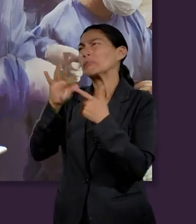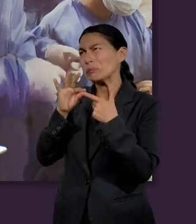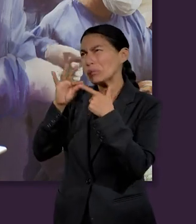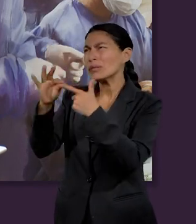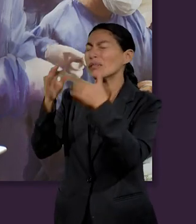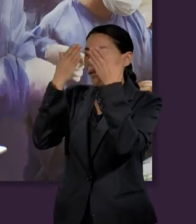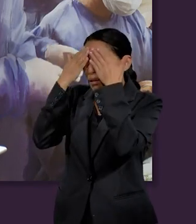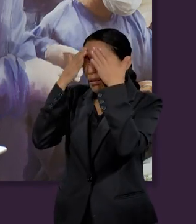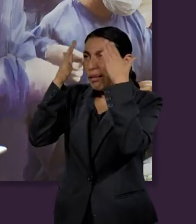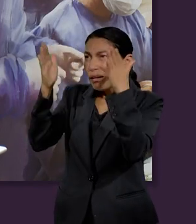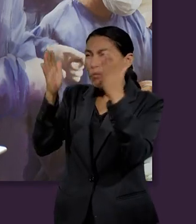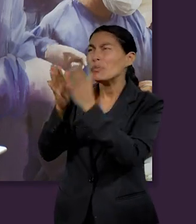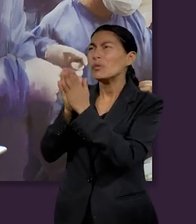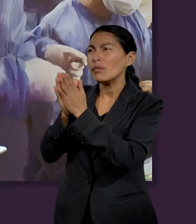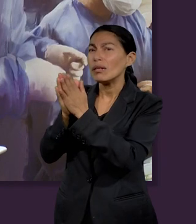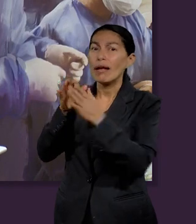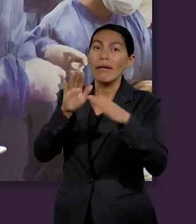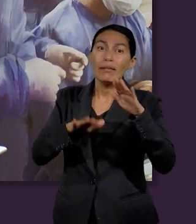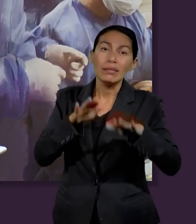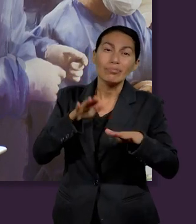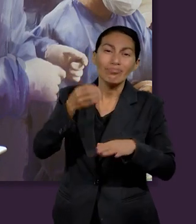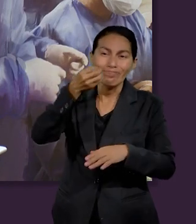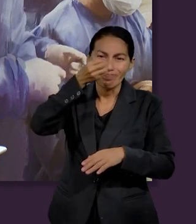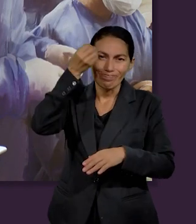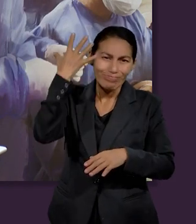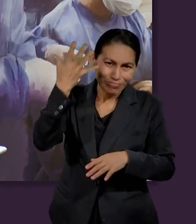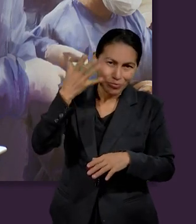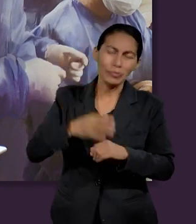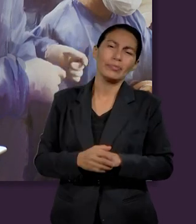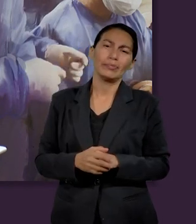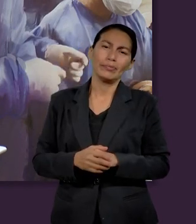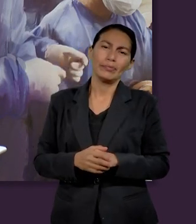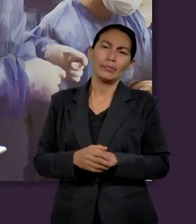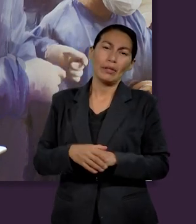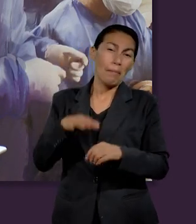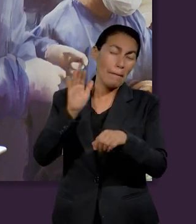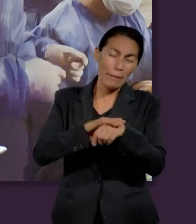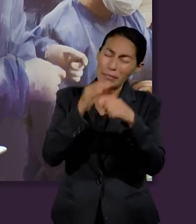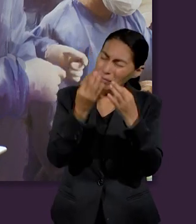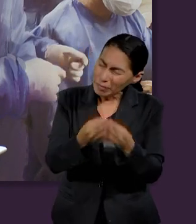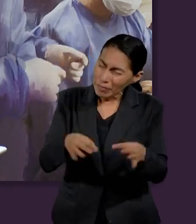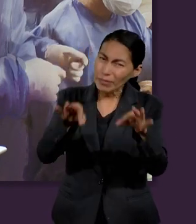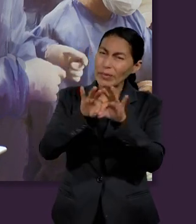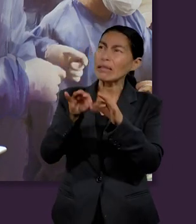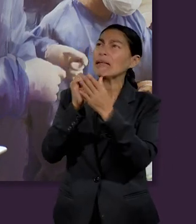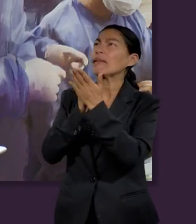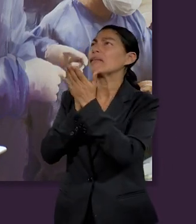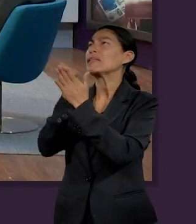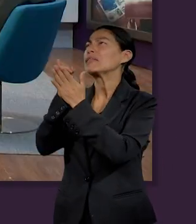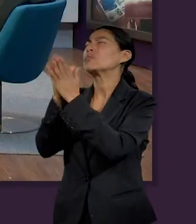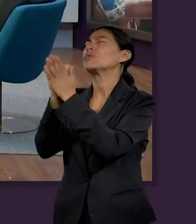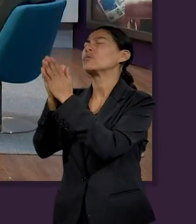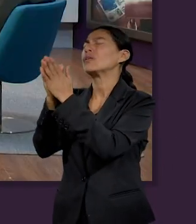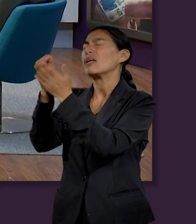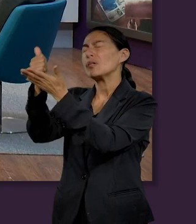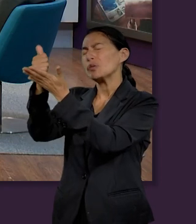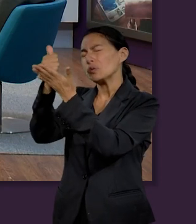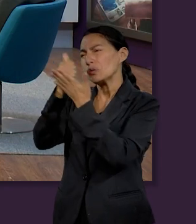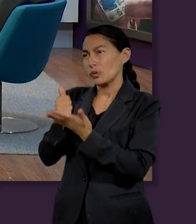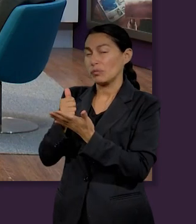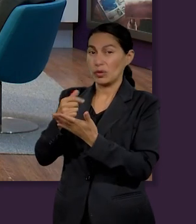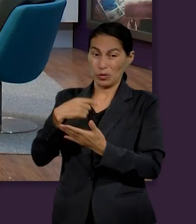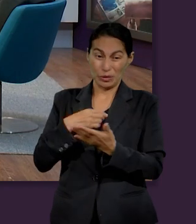la dirección a Dios. Pero debemos de tener cuidado. Siempre pedirle a Dios que nos guíe porque una mala decisión